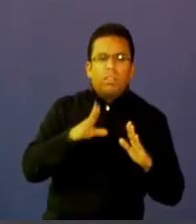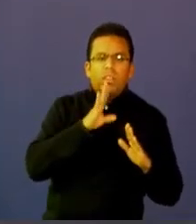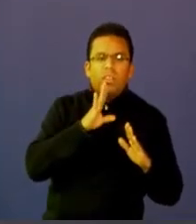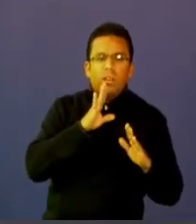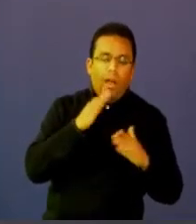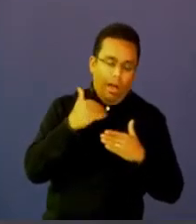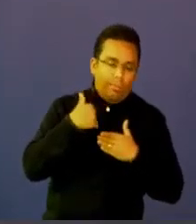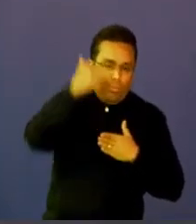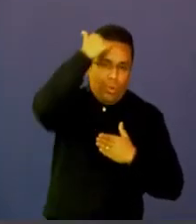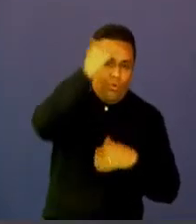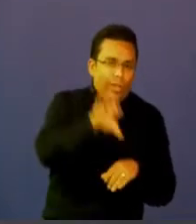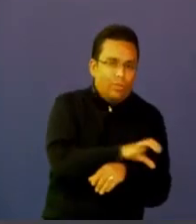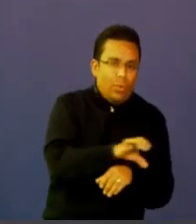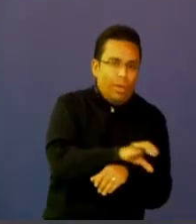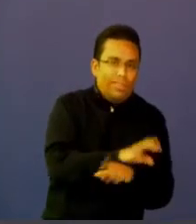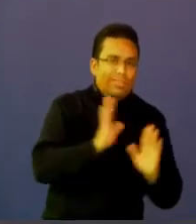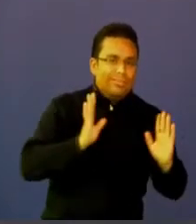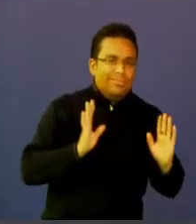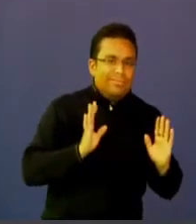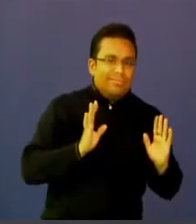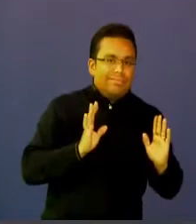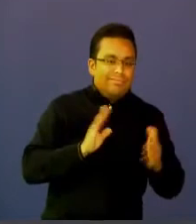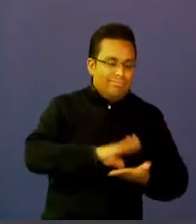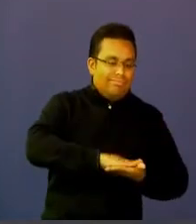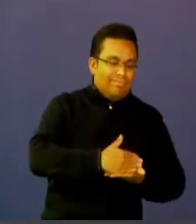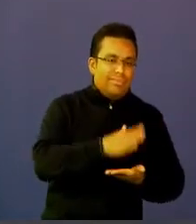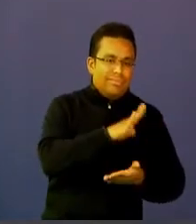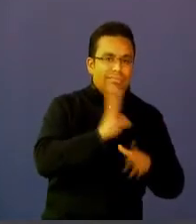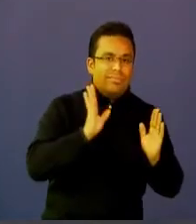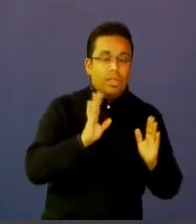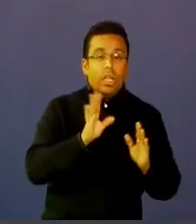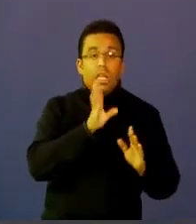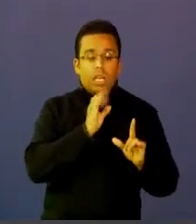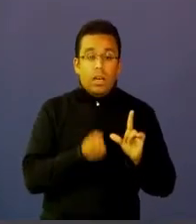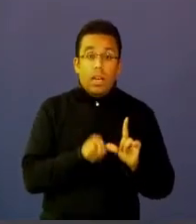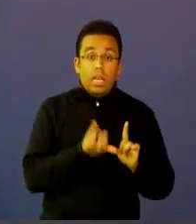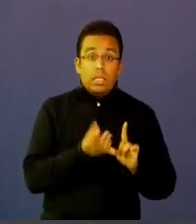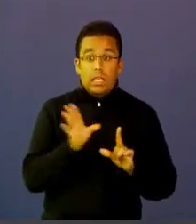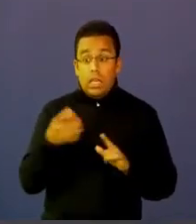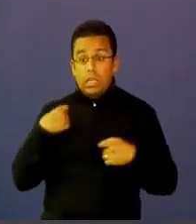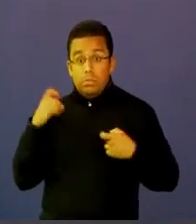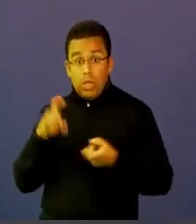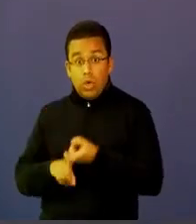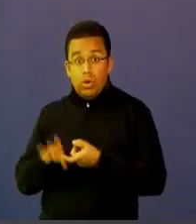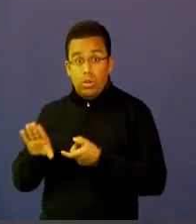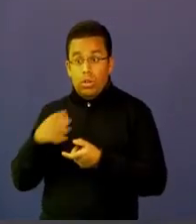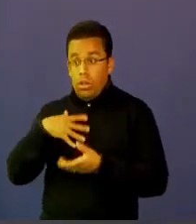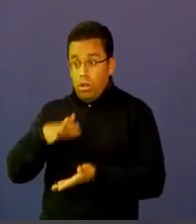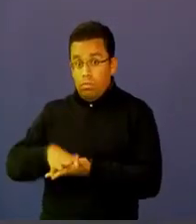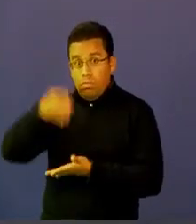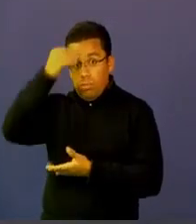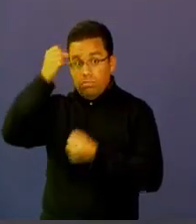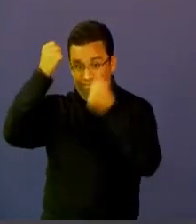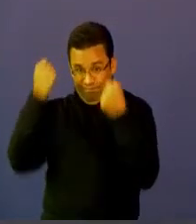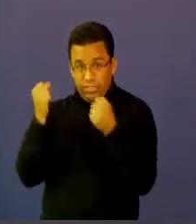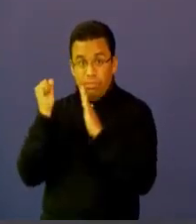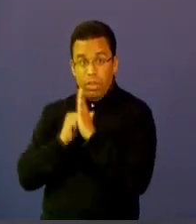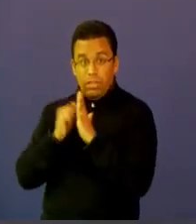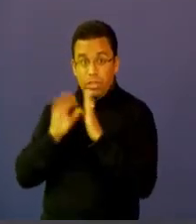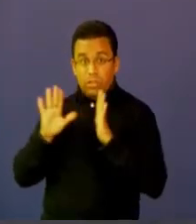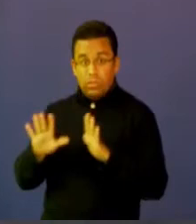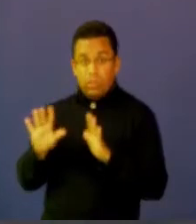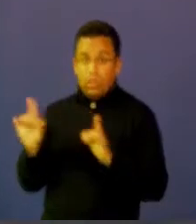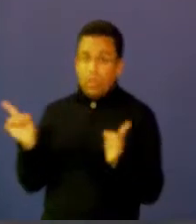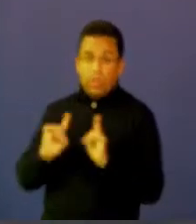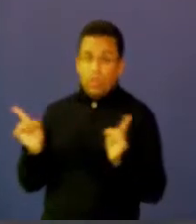informática porque es que el profesor el licenciado en español no aprendía ninguna materia en su formación inicial de